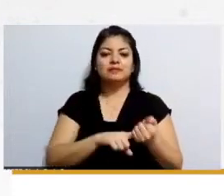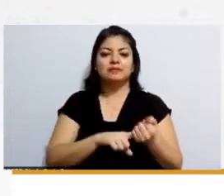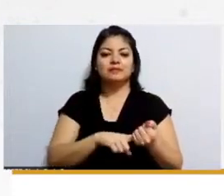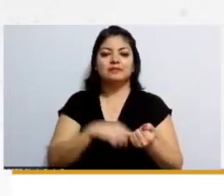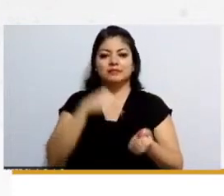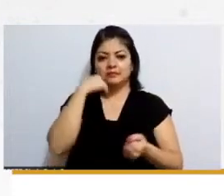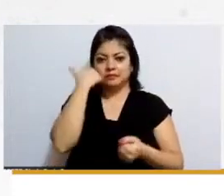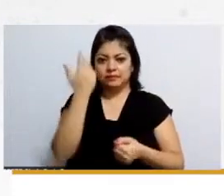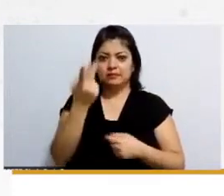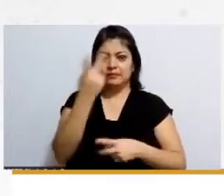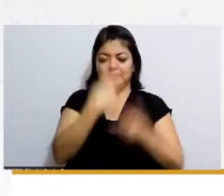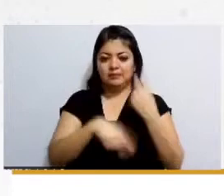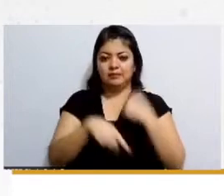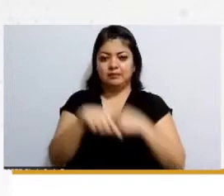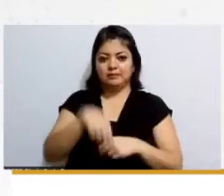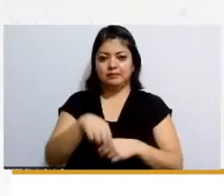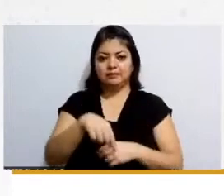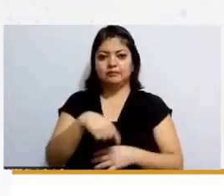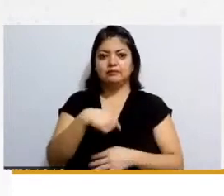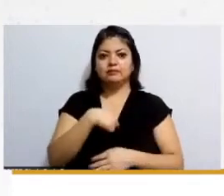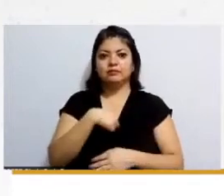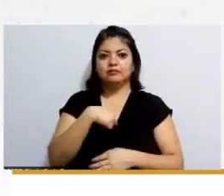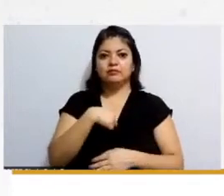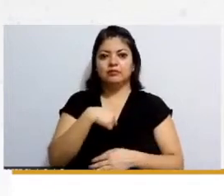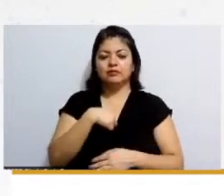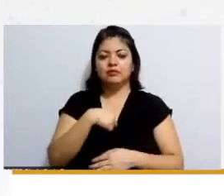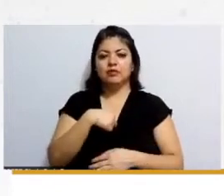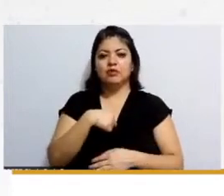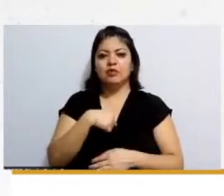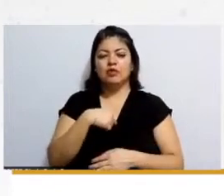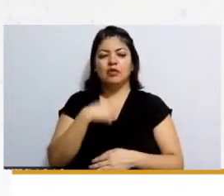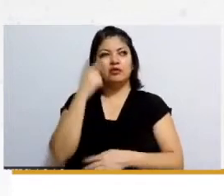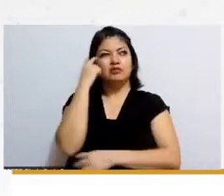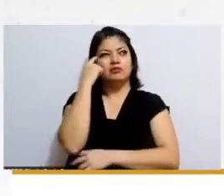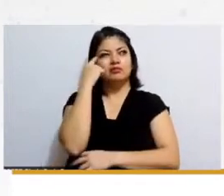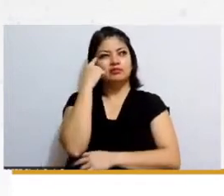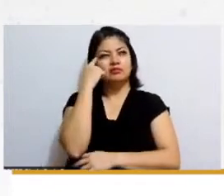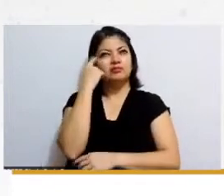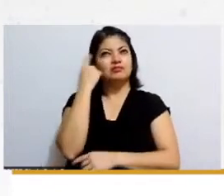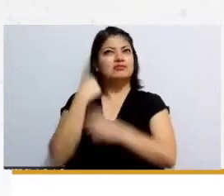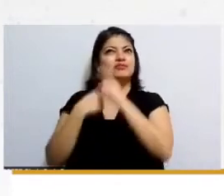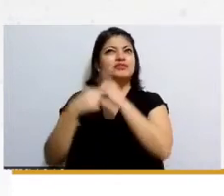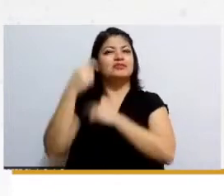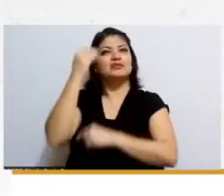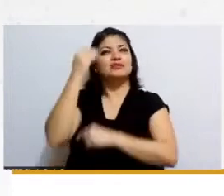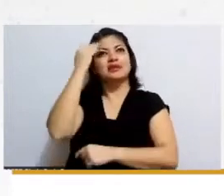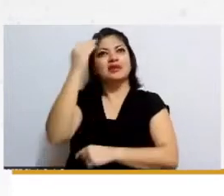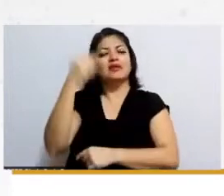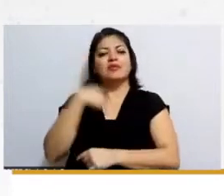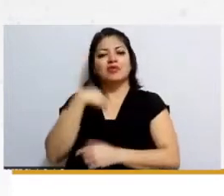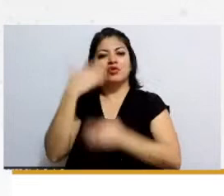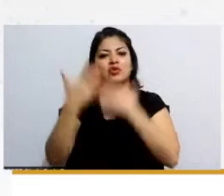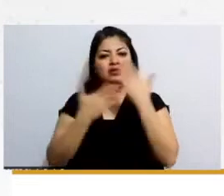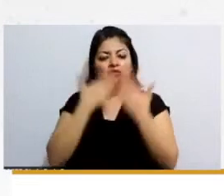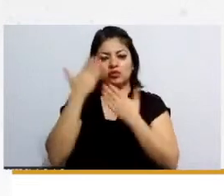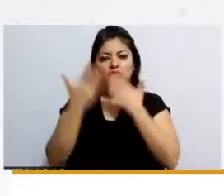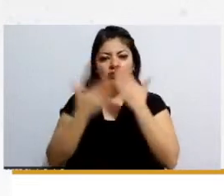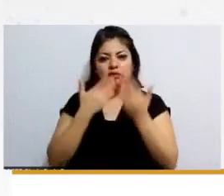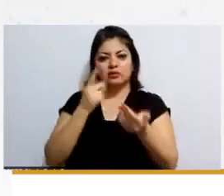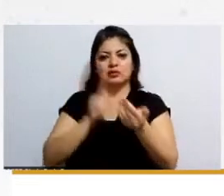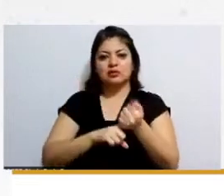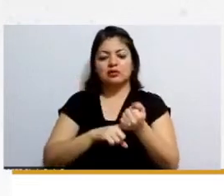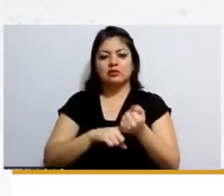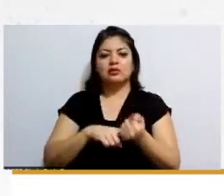aquí me iba mucho a como fue mi parte de estudio y yo recuerdo que en la facultad nos